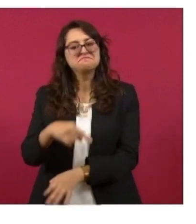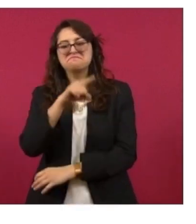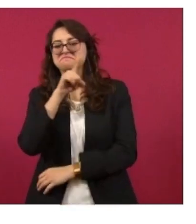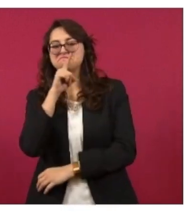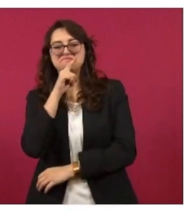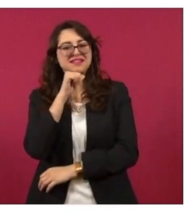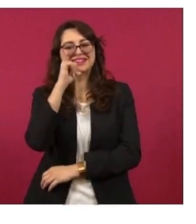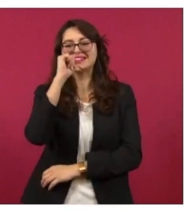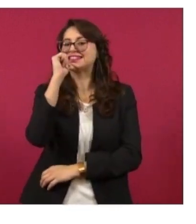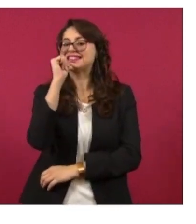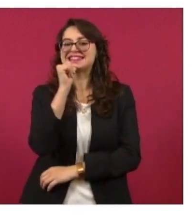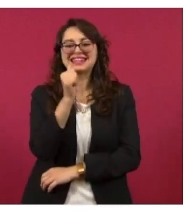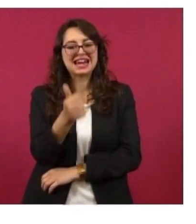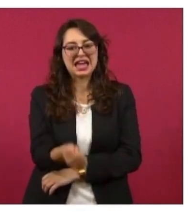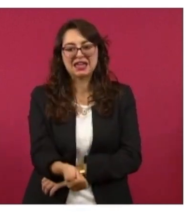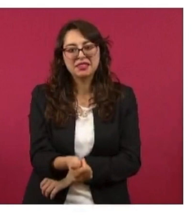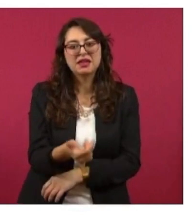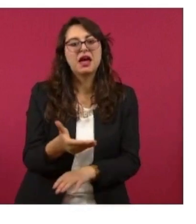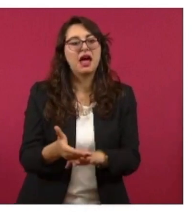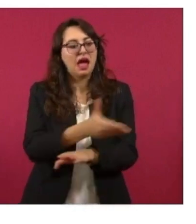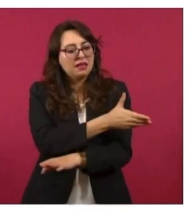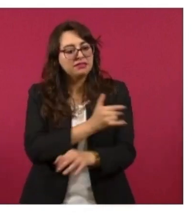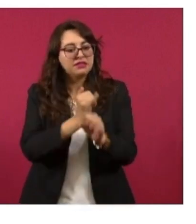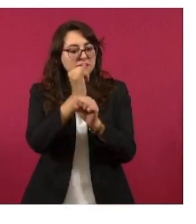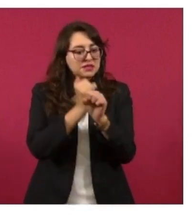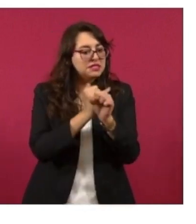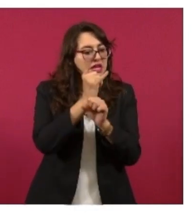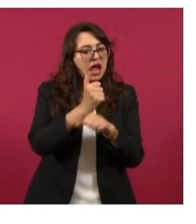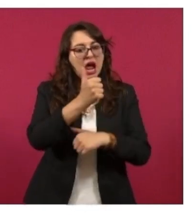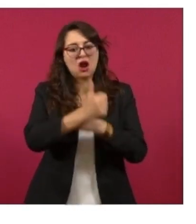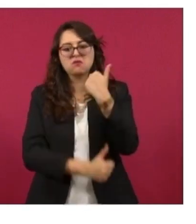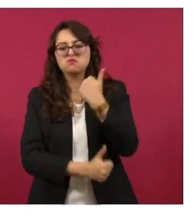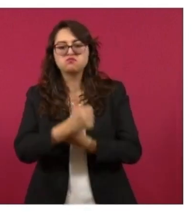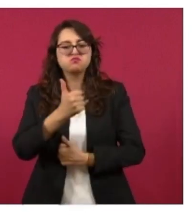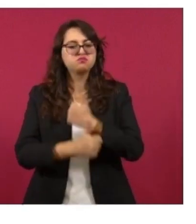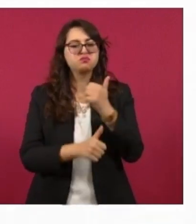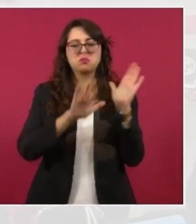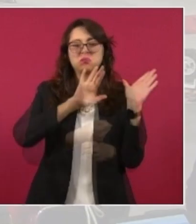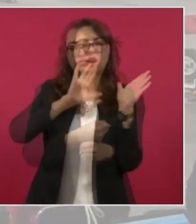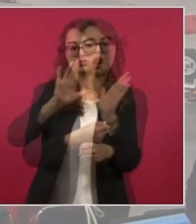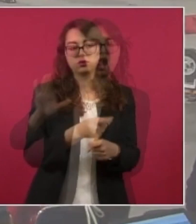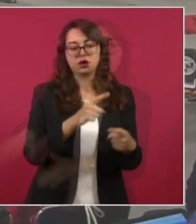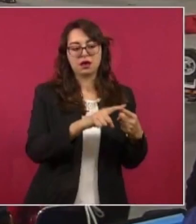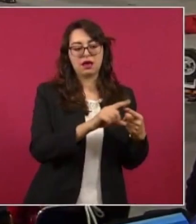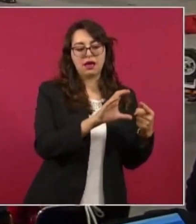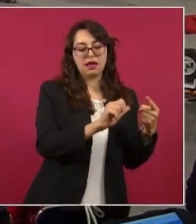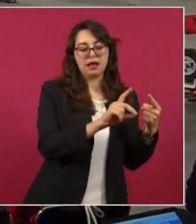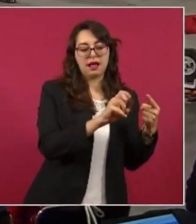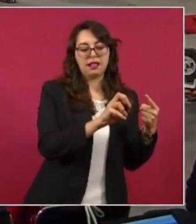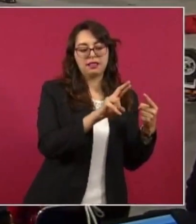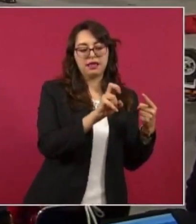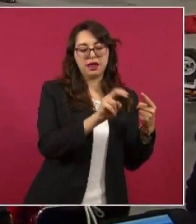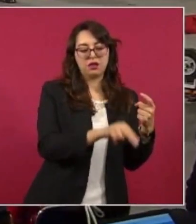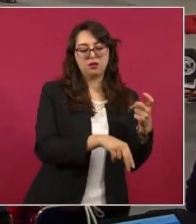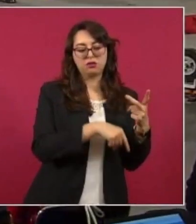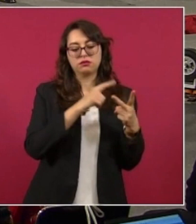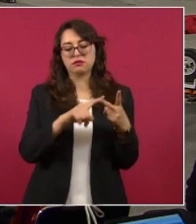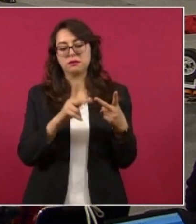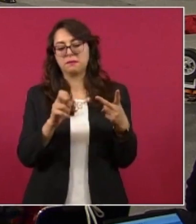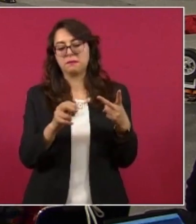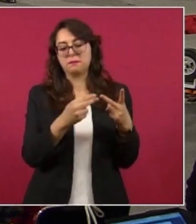con hacer investigación de mercado, a pesar de ser de Seguridad Nacional. Vamos a entregarles